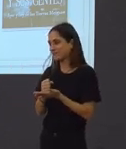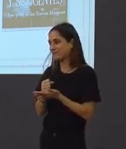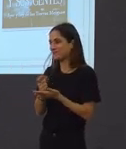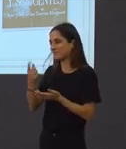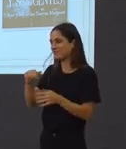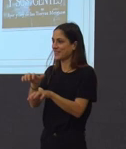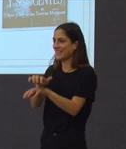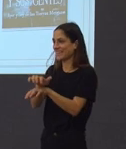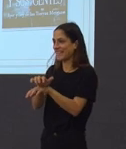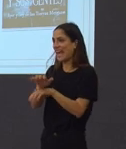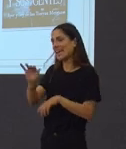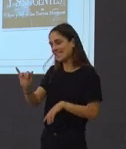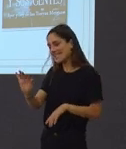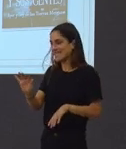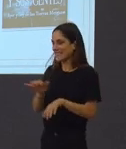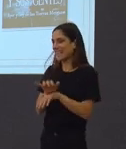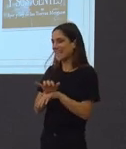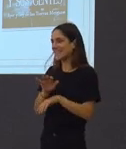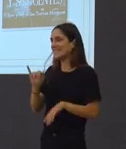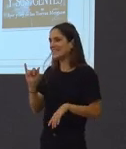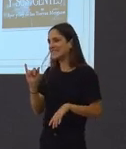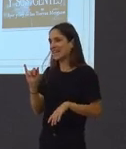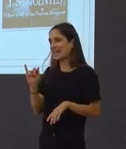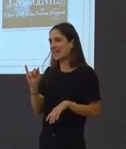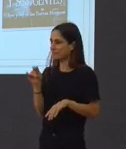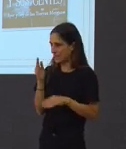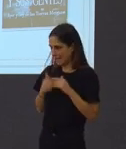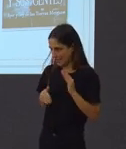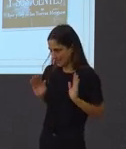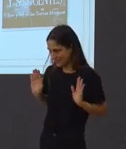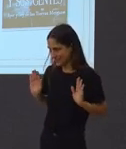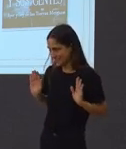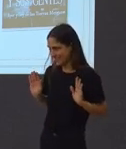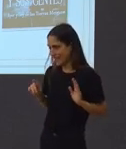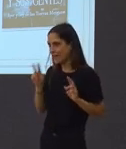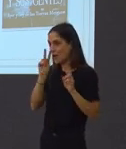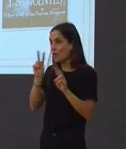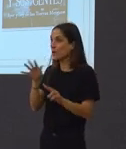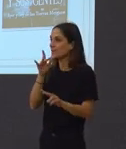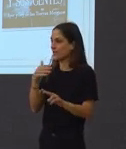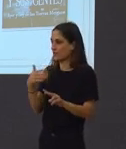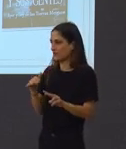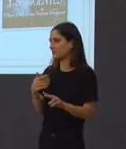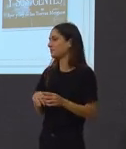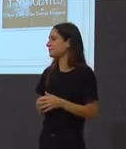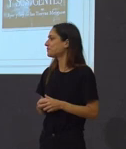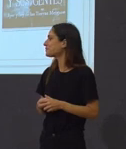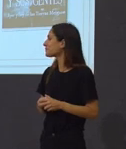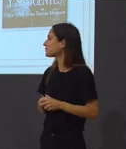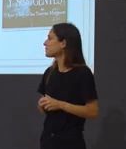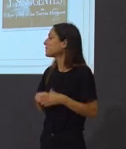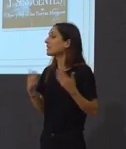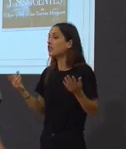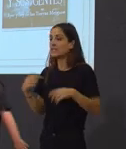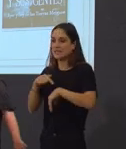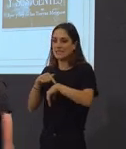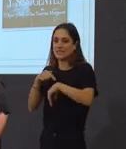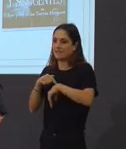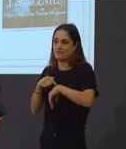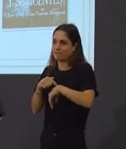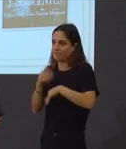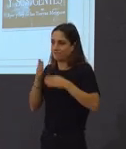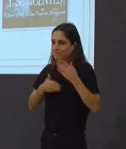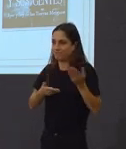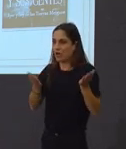Sí, sí, risa la gusta, veréis como mola la cosa. Entón, como non hai tempo para poñer